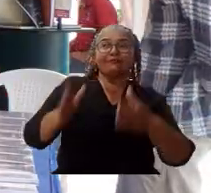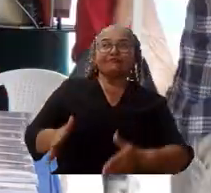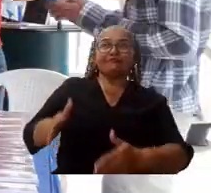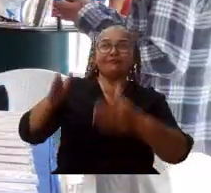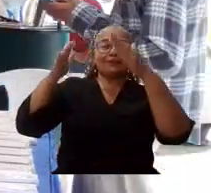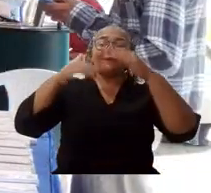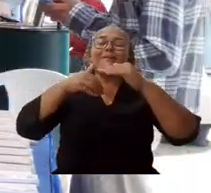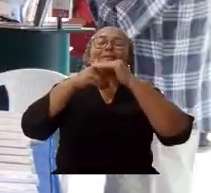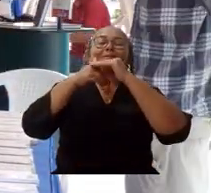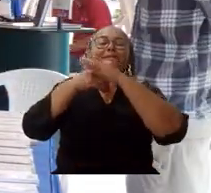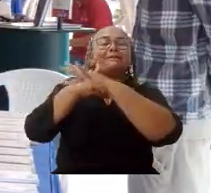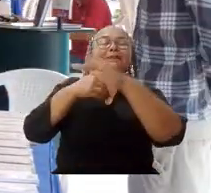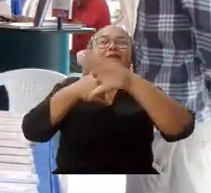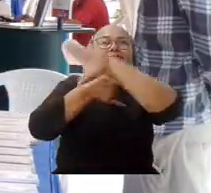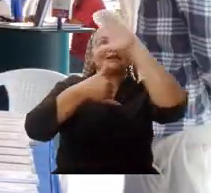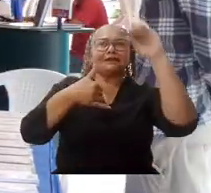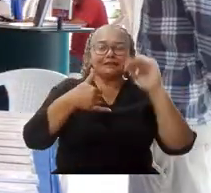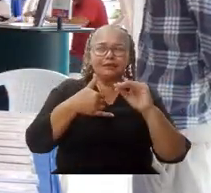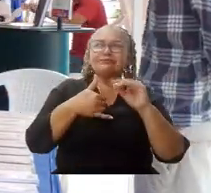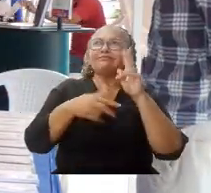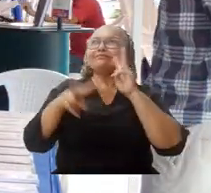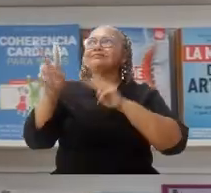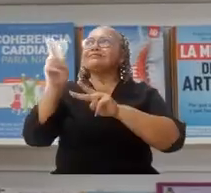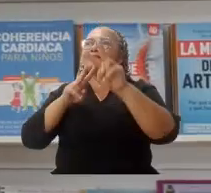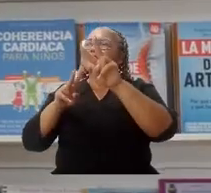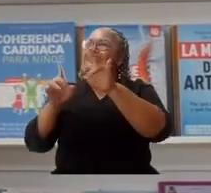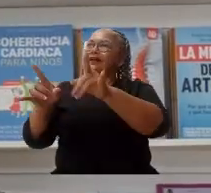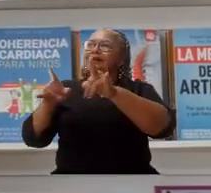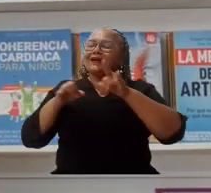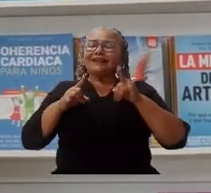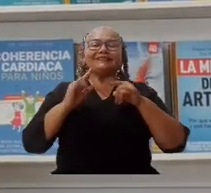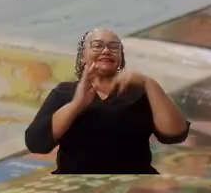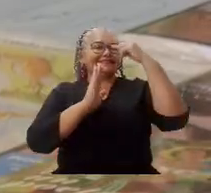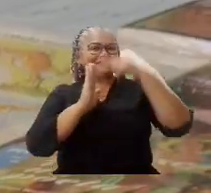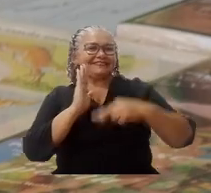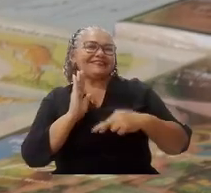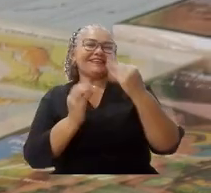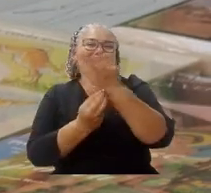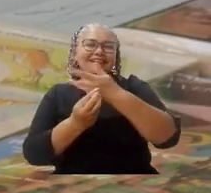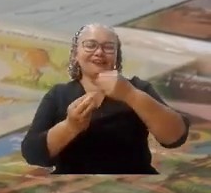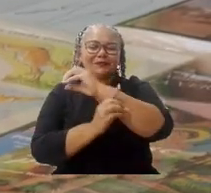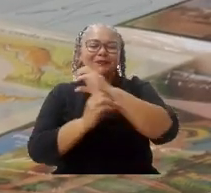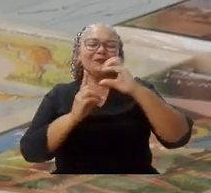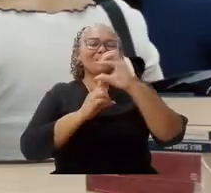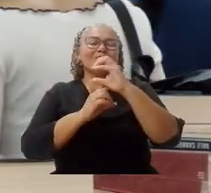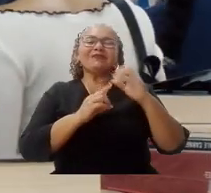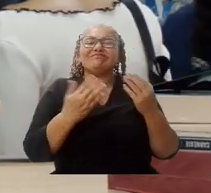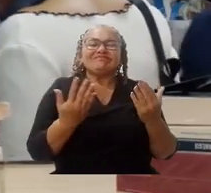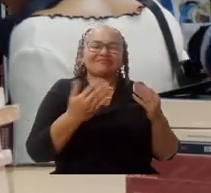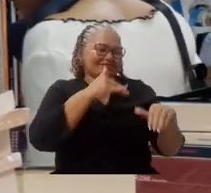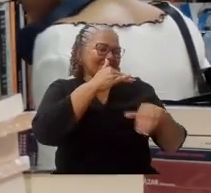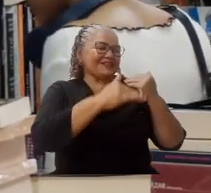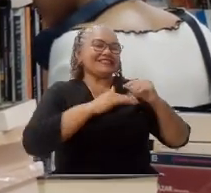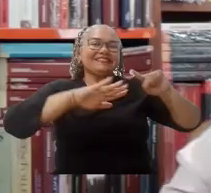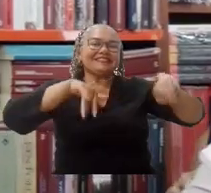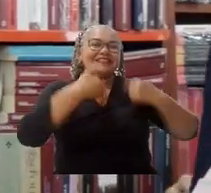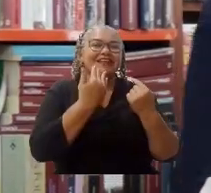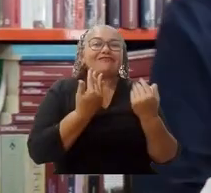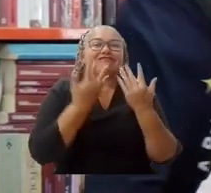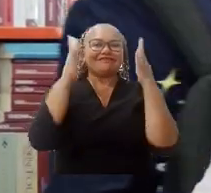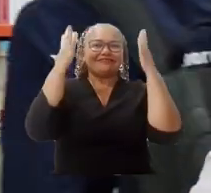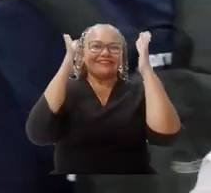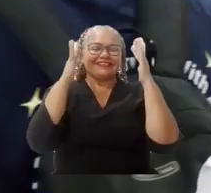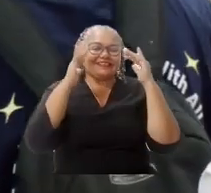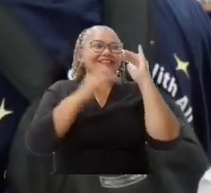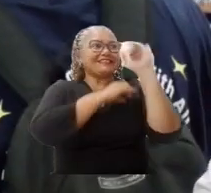En los pasillos del edificio de Aulas Mar Caribe de la Universidad del Magdalena, ya se respira literatura, arte y cultura con